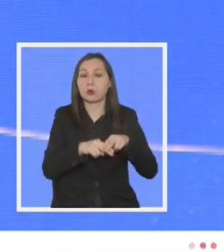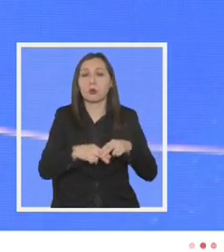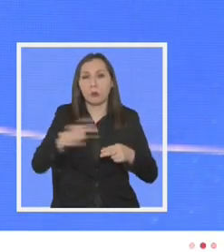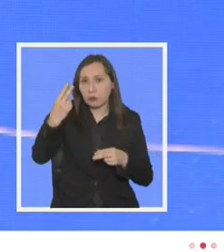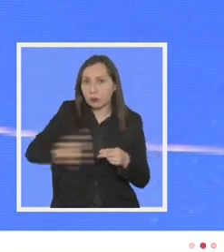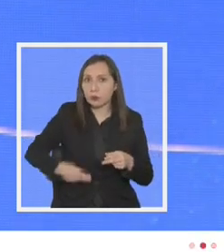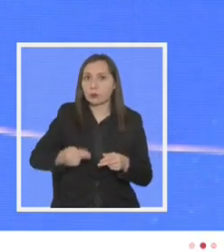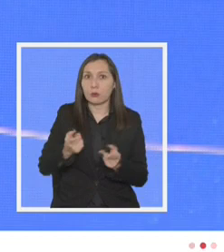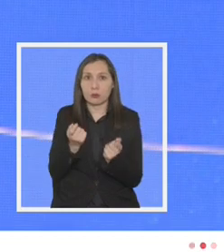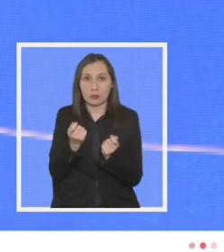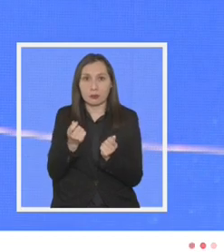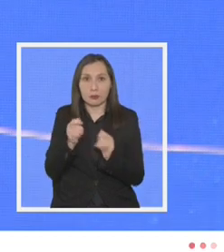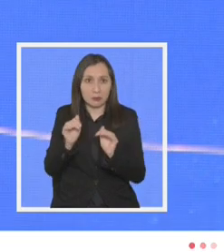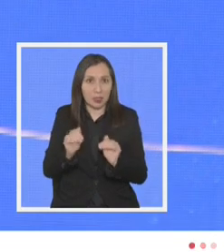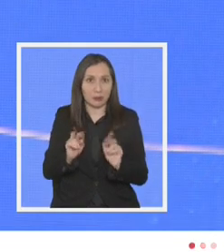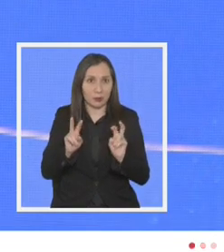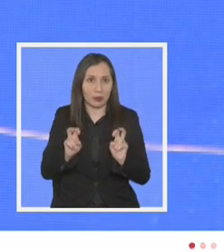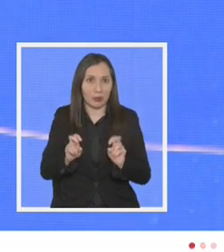titularidad de los mismos